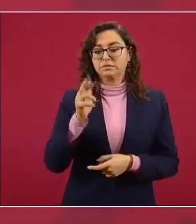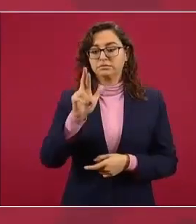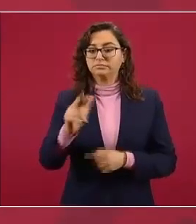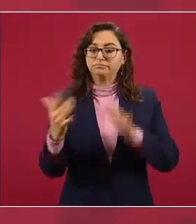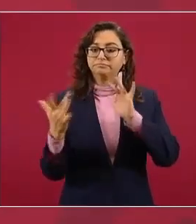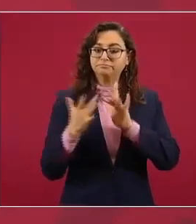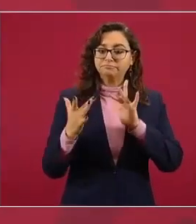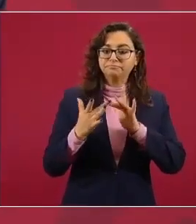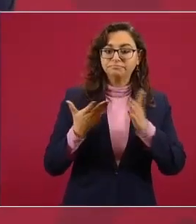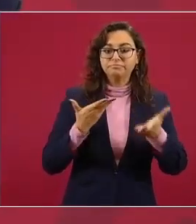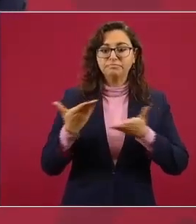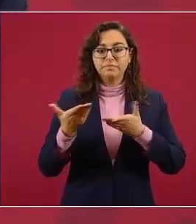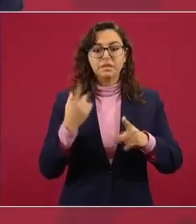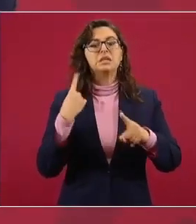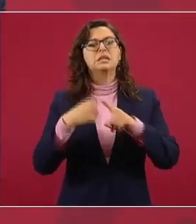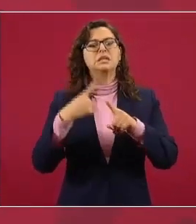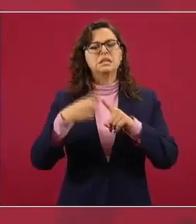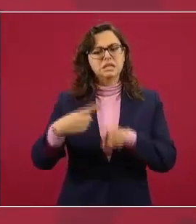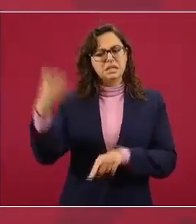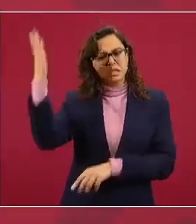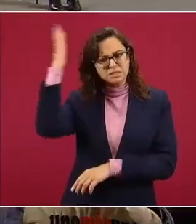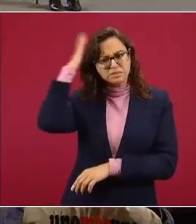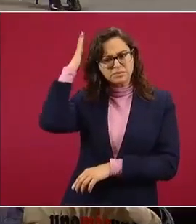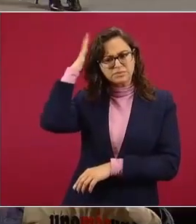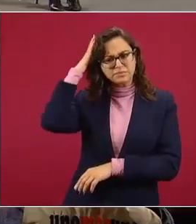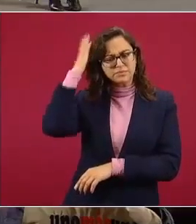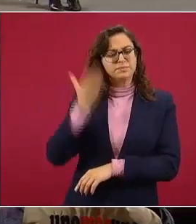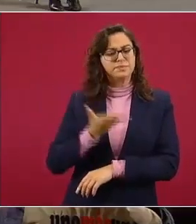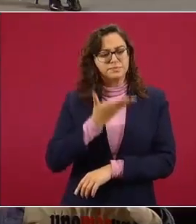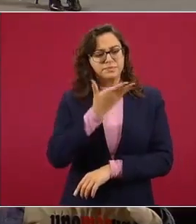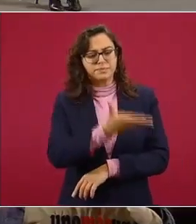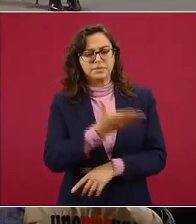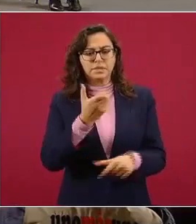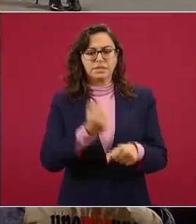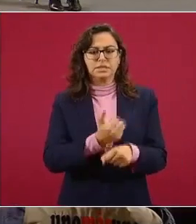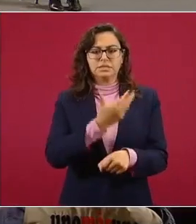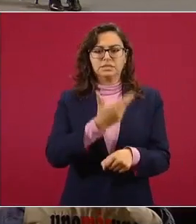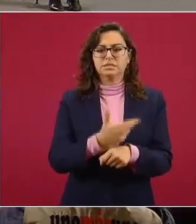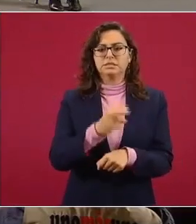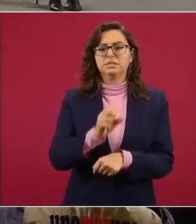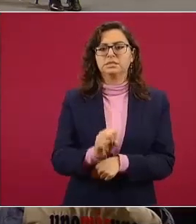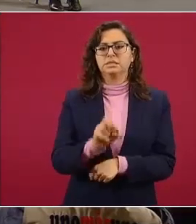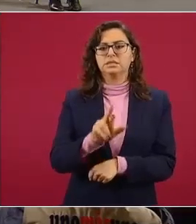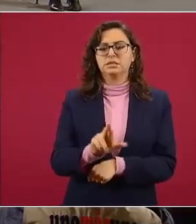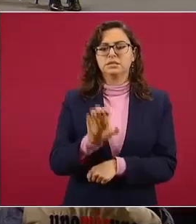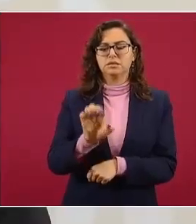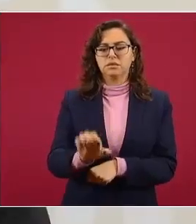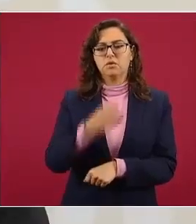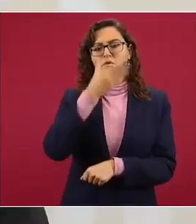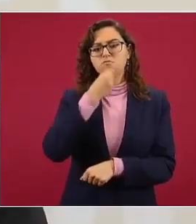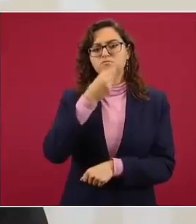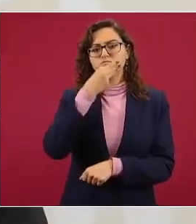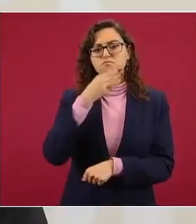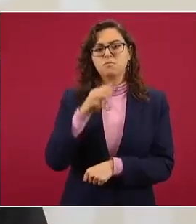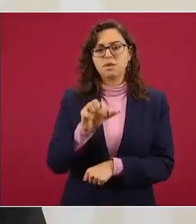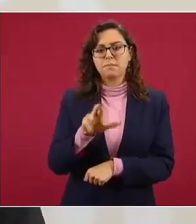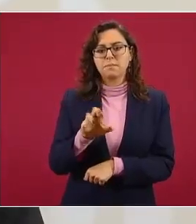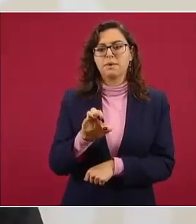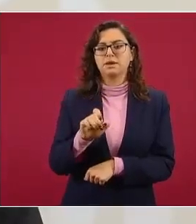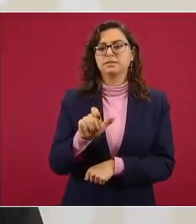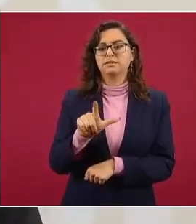Es el secretario de Relaciones Exteriores, Marcelo Ebrard,